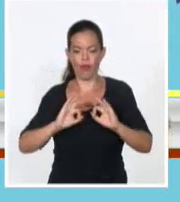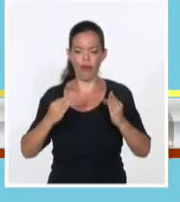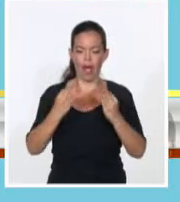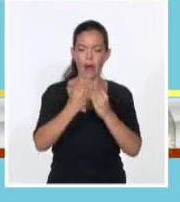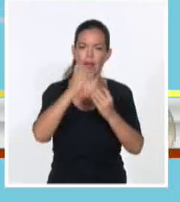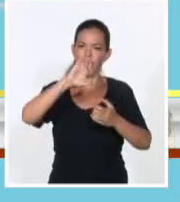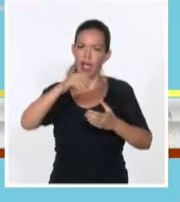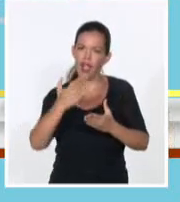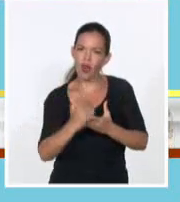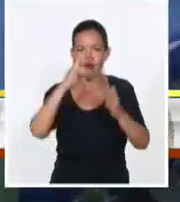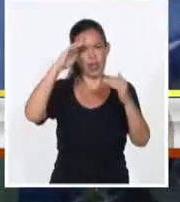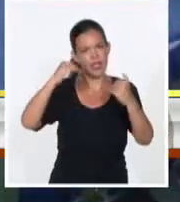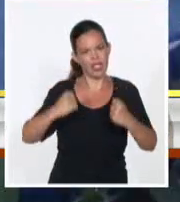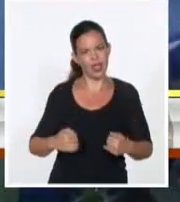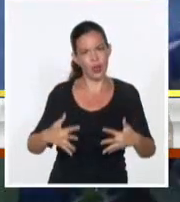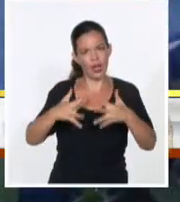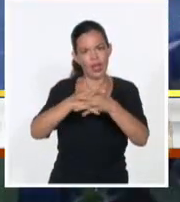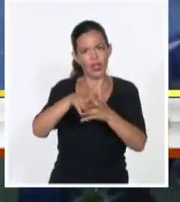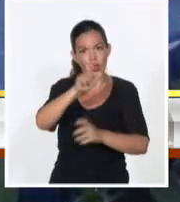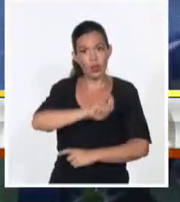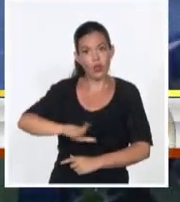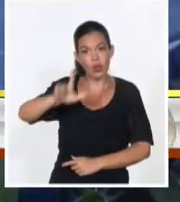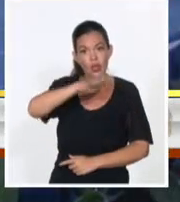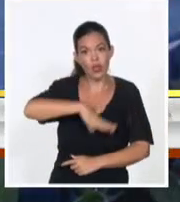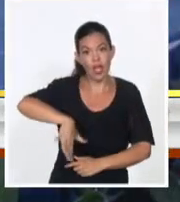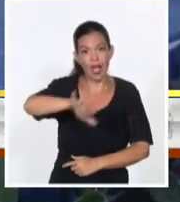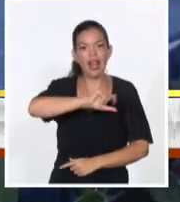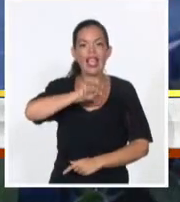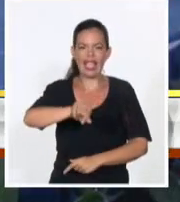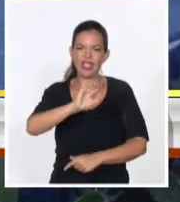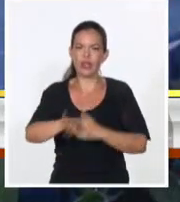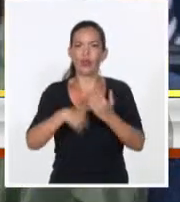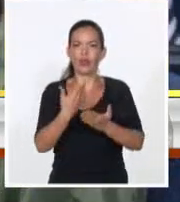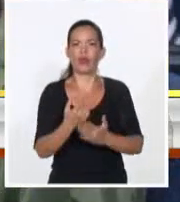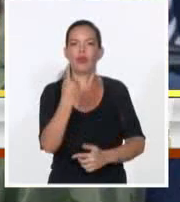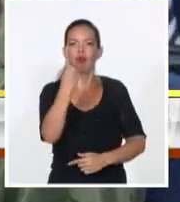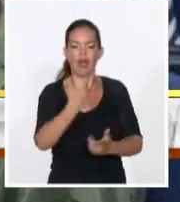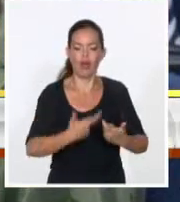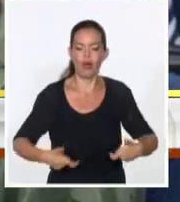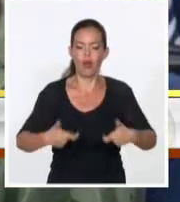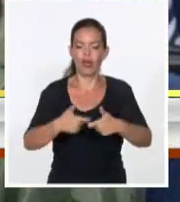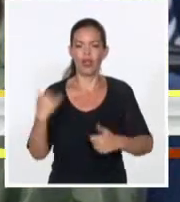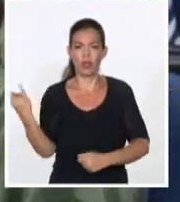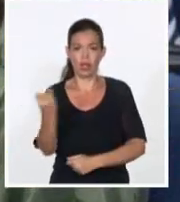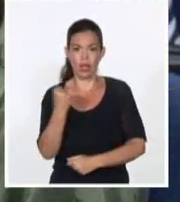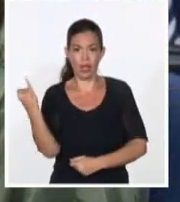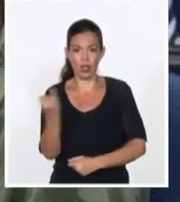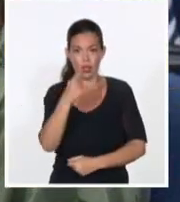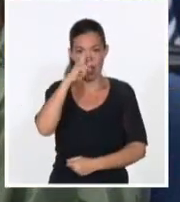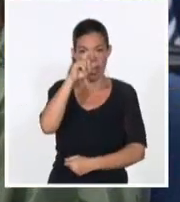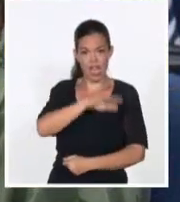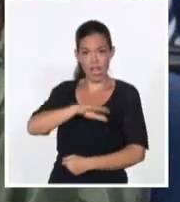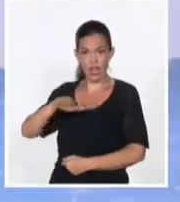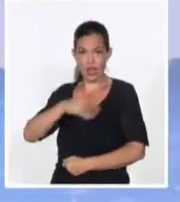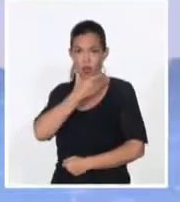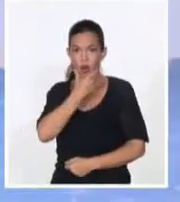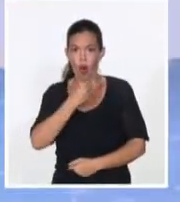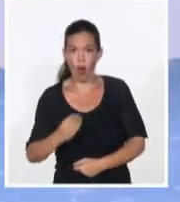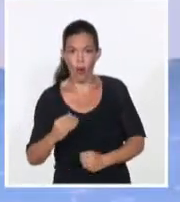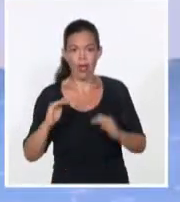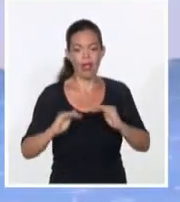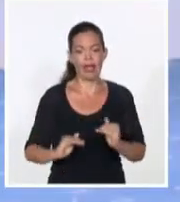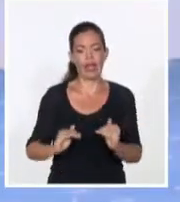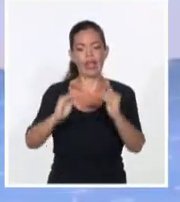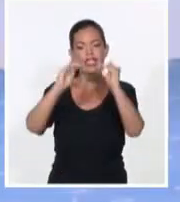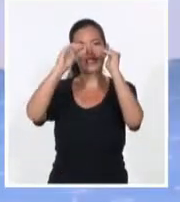sistema de salud y las relaciones sociales. Esa es la propuesta del primer Congreso Internacional sobre Infancias y Adolescencias Creciendo el Futuro, que